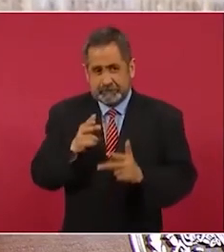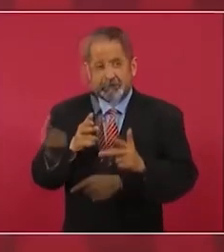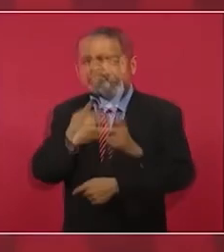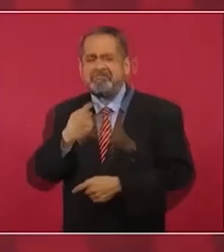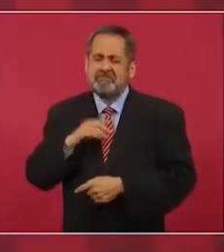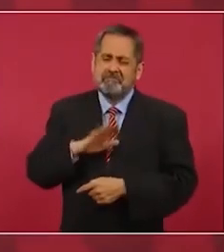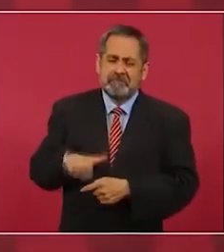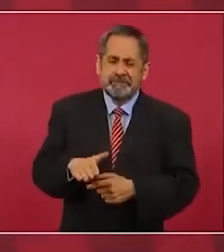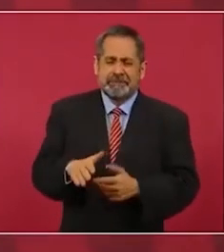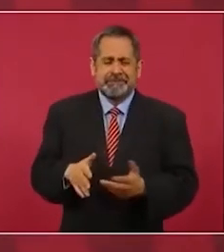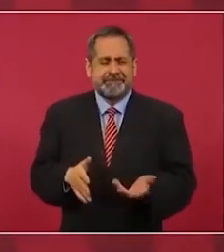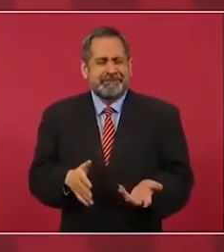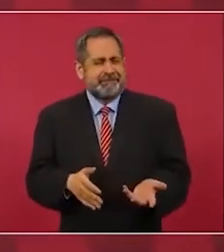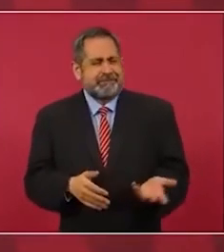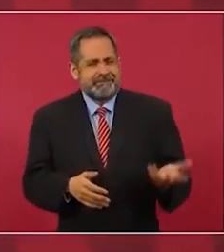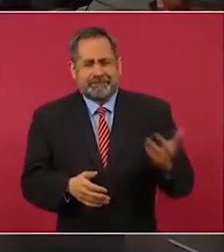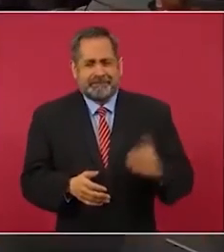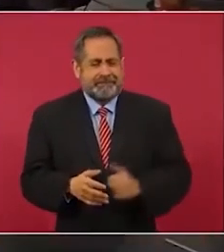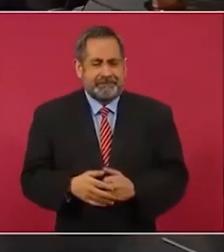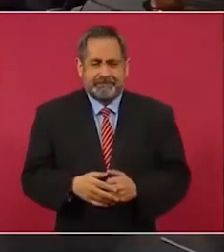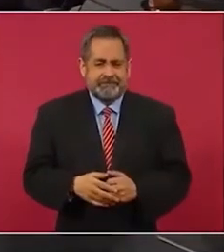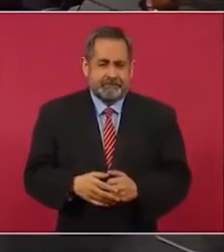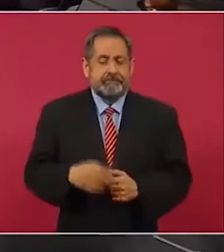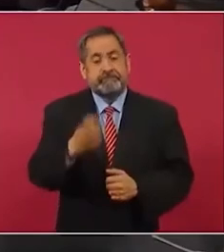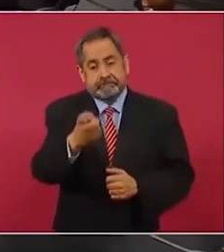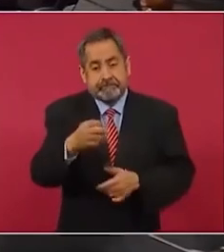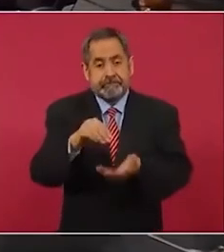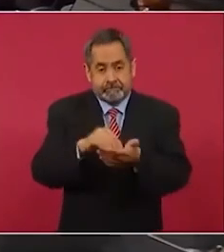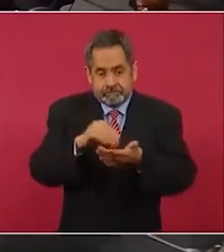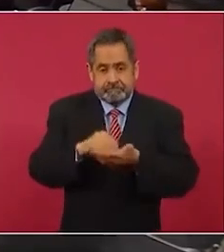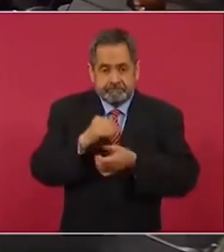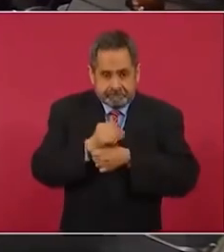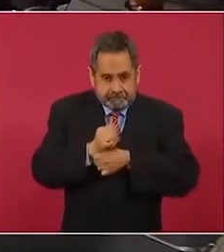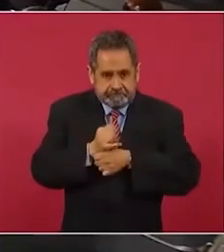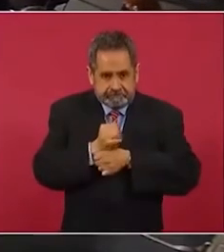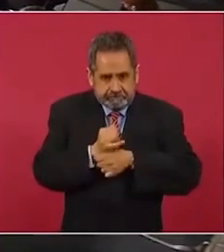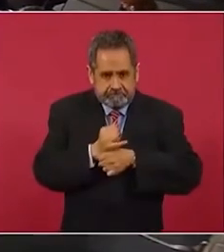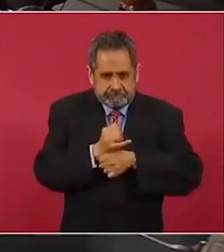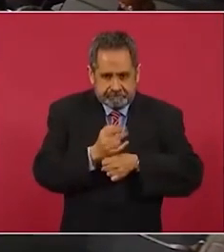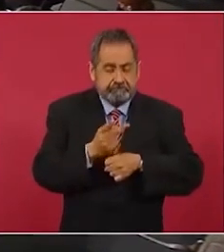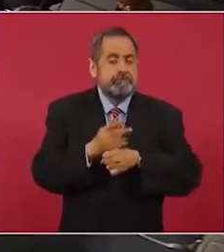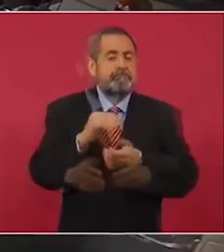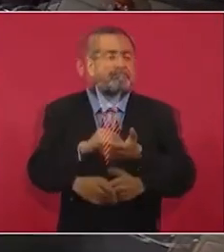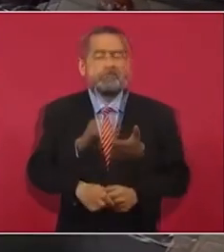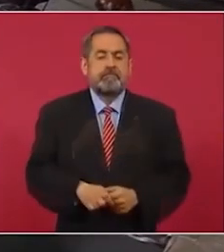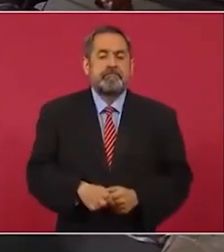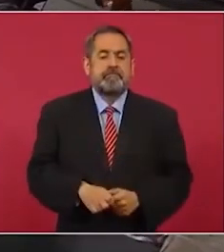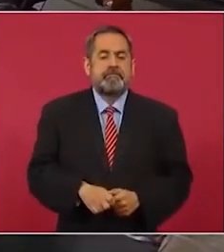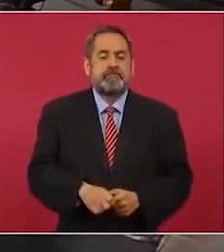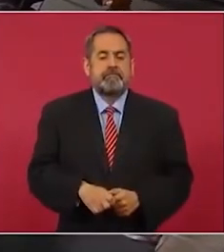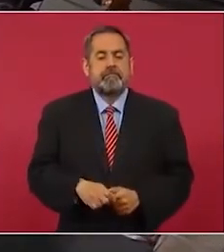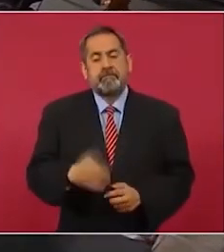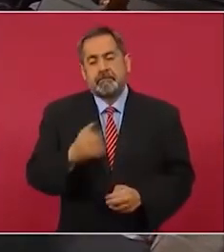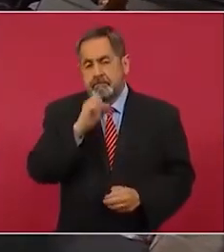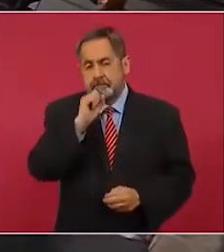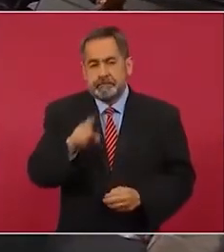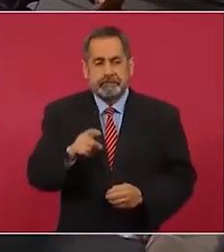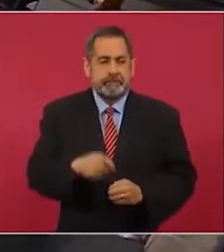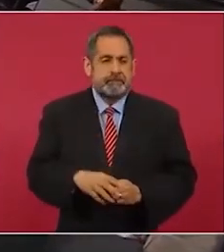extranjeros esa investigación es la que está abierta y